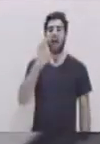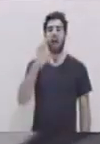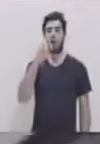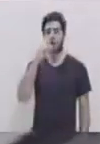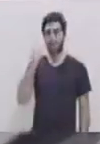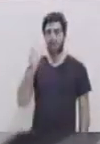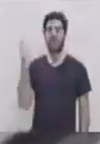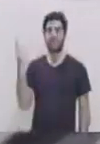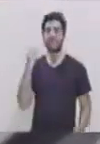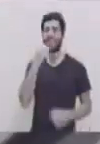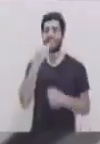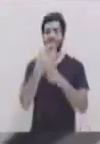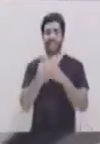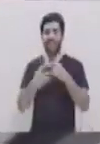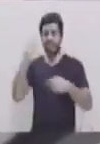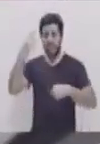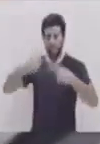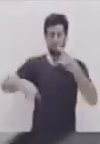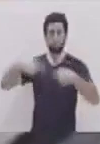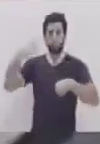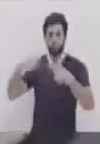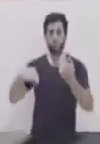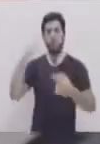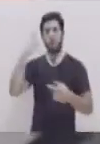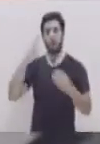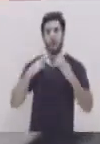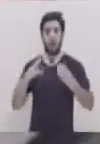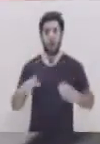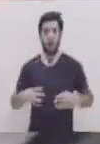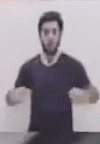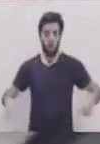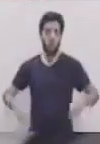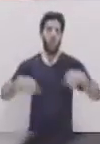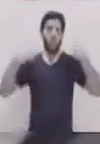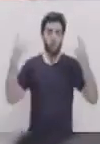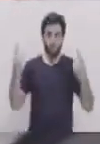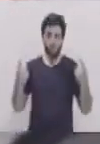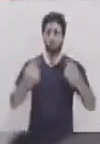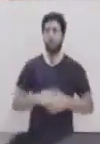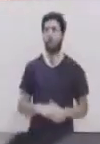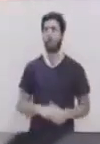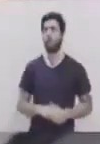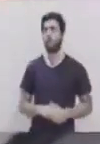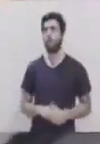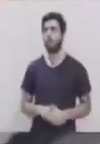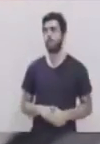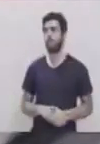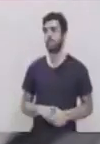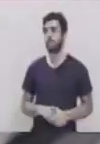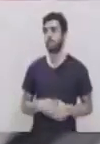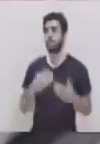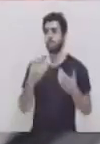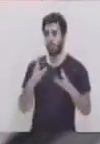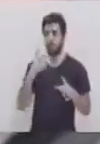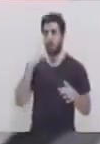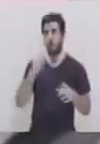la mayor cantidad de sangre a todo el cuerpo. Luego podemos ver las venas pulmonares, que son